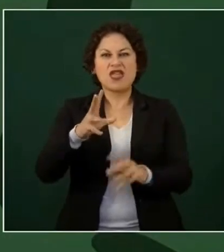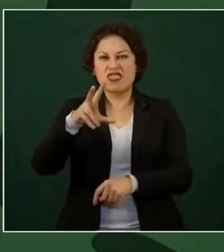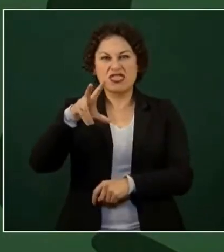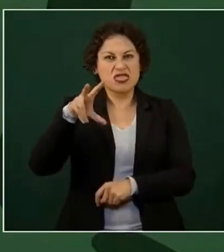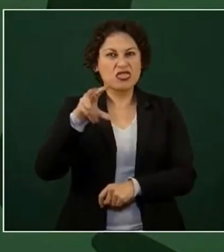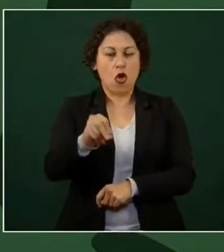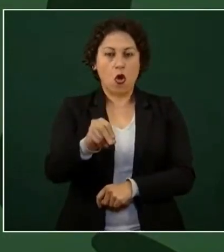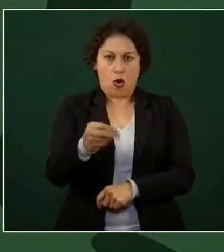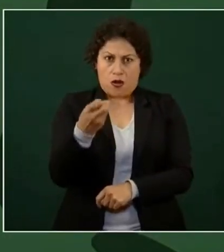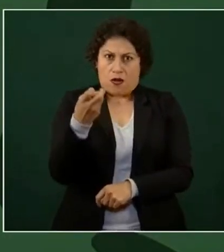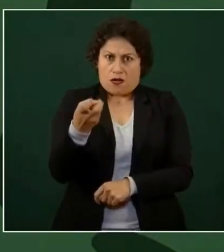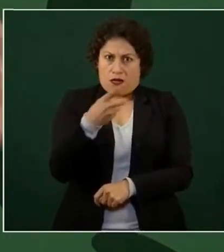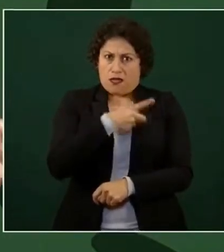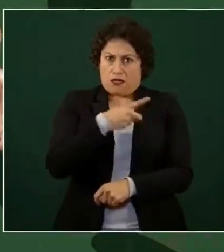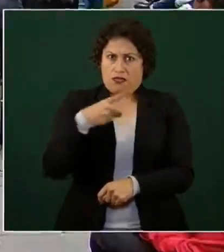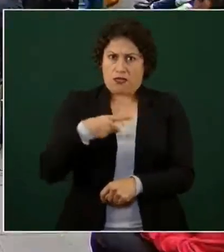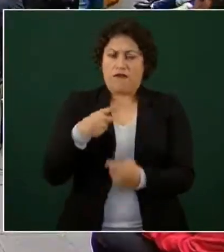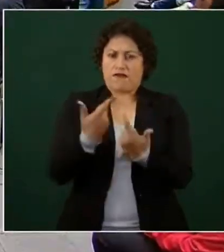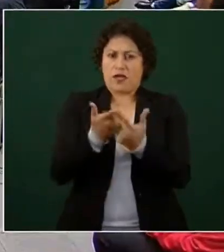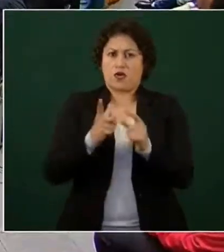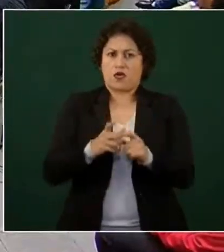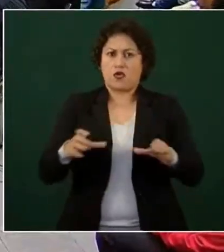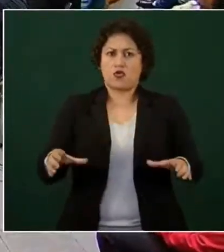lucha que da resultados.